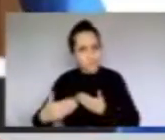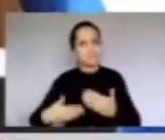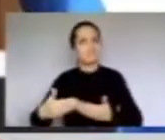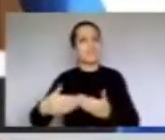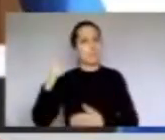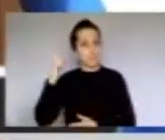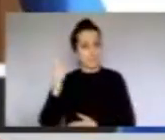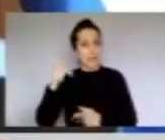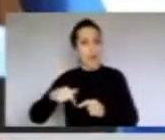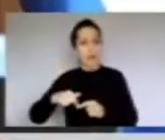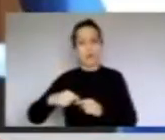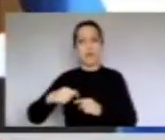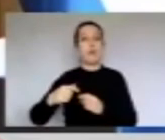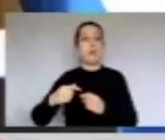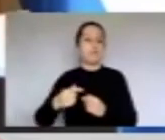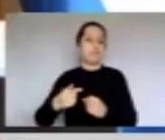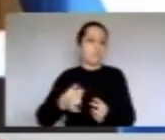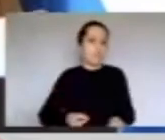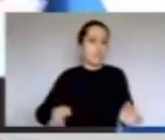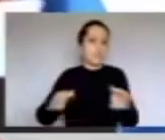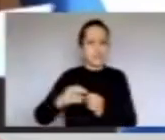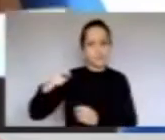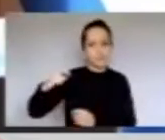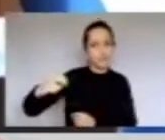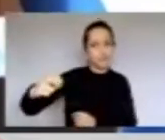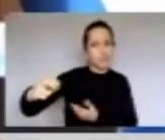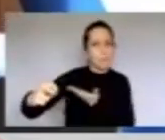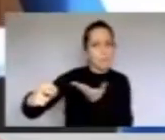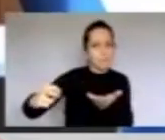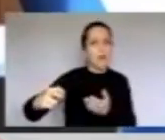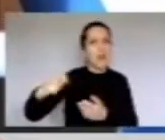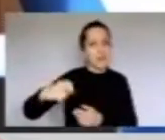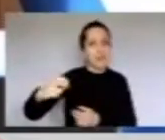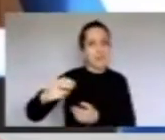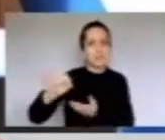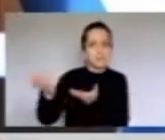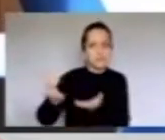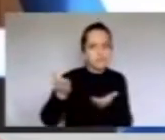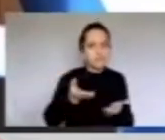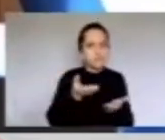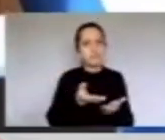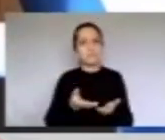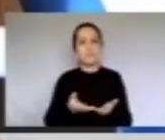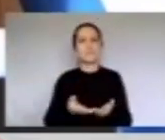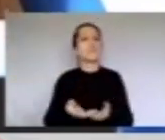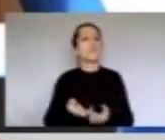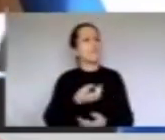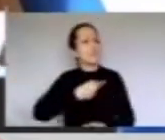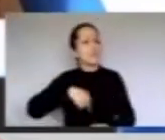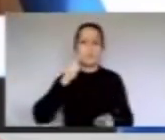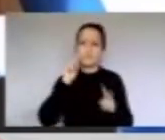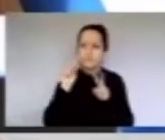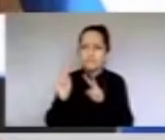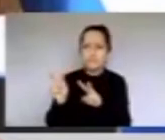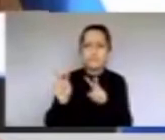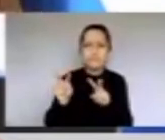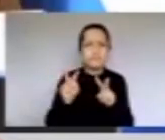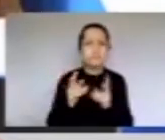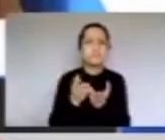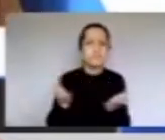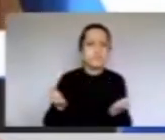que nos acompañan el día de hoy, y decirles que nosotros estamos aquí para escucharlos, porque sabemos que